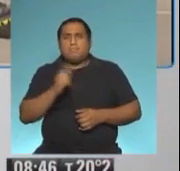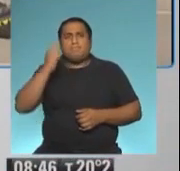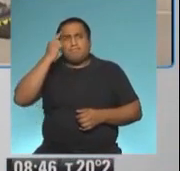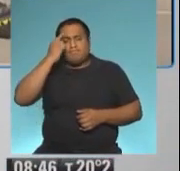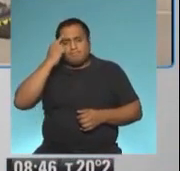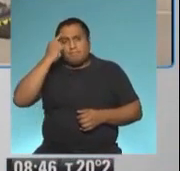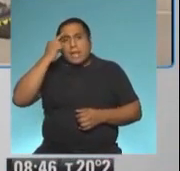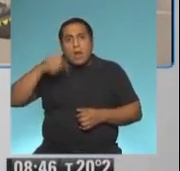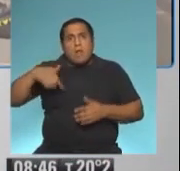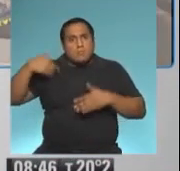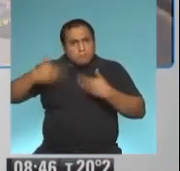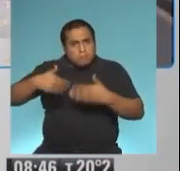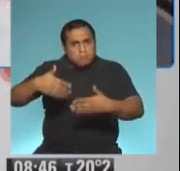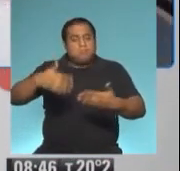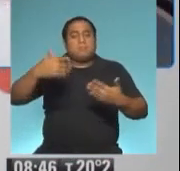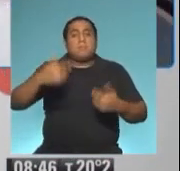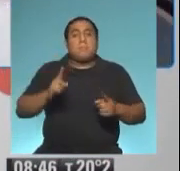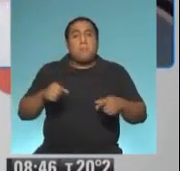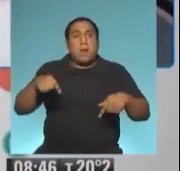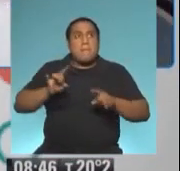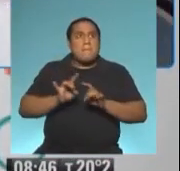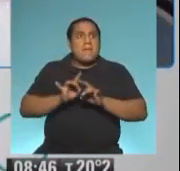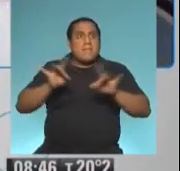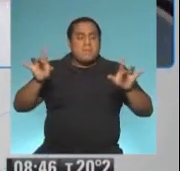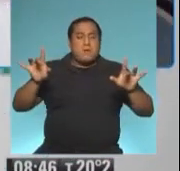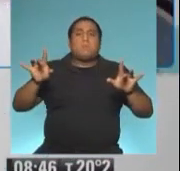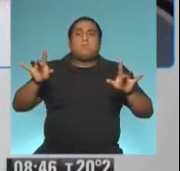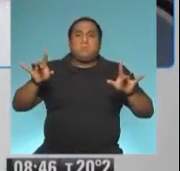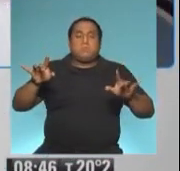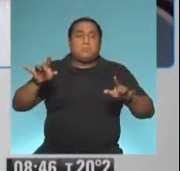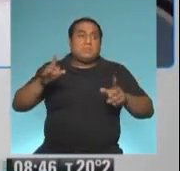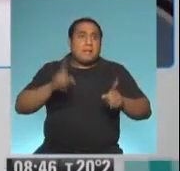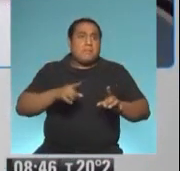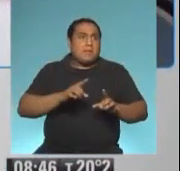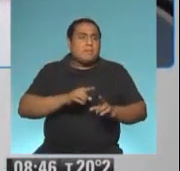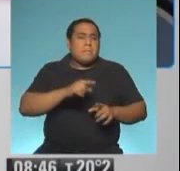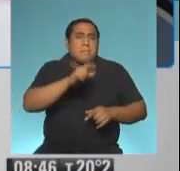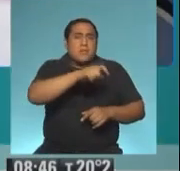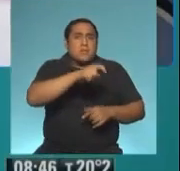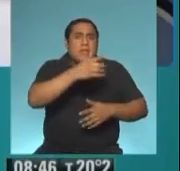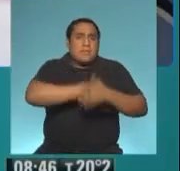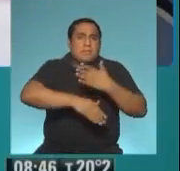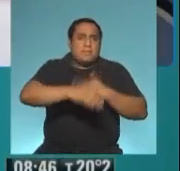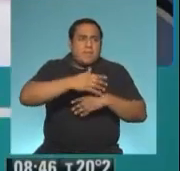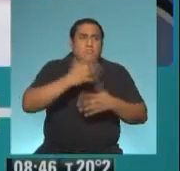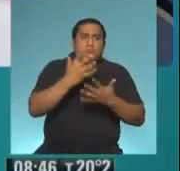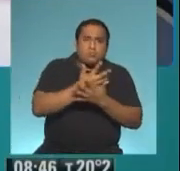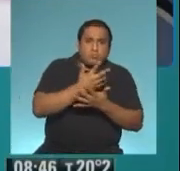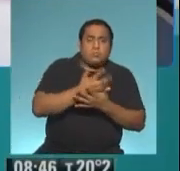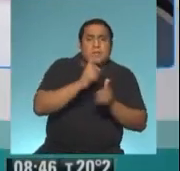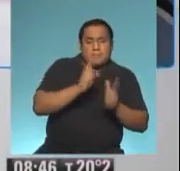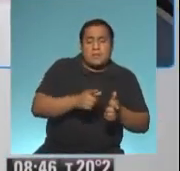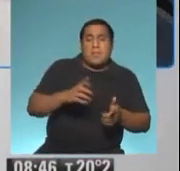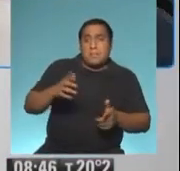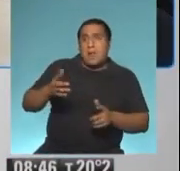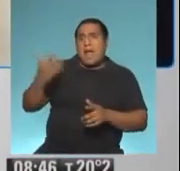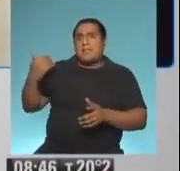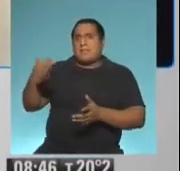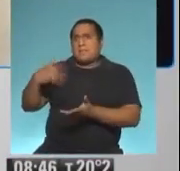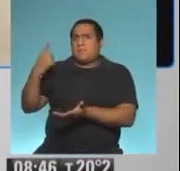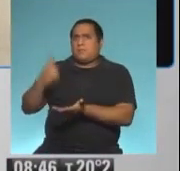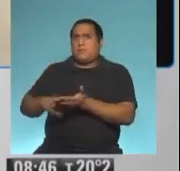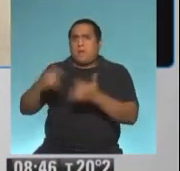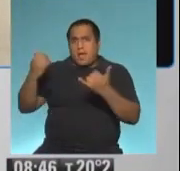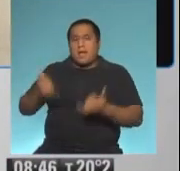montón de avances que se han logrado. La pandemia, como vos decías, también afecta a la población de las personas que tienen discapacidad y hubo decisiones, por ejemplo,